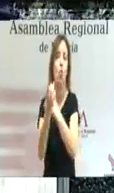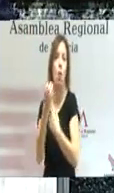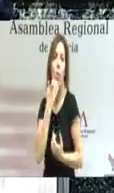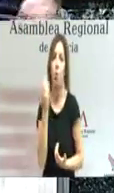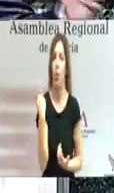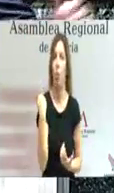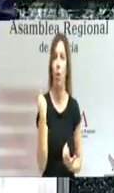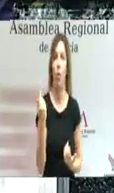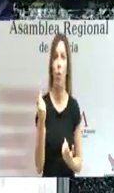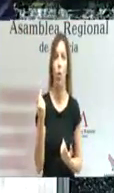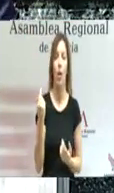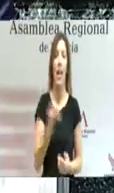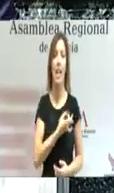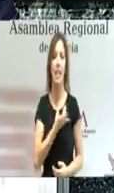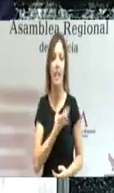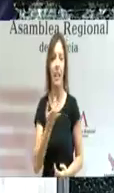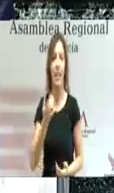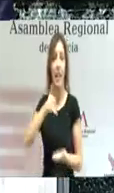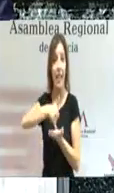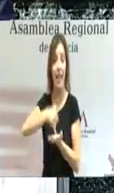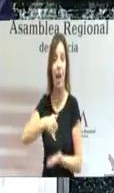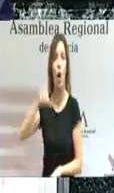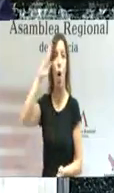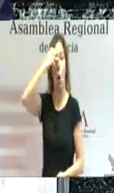actuaciones emprendidas en Chile, Irán o Cuba.